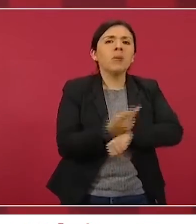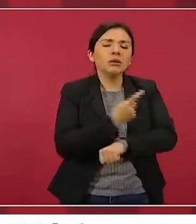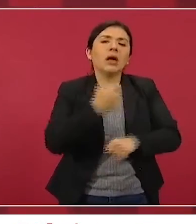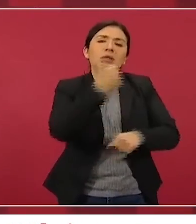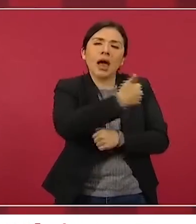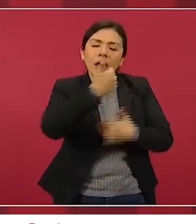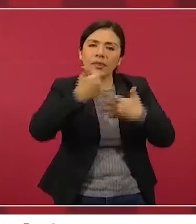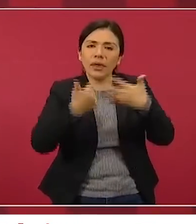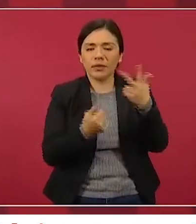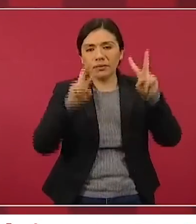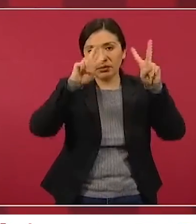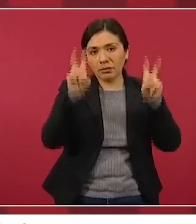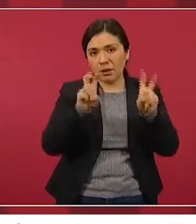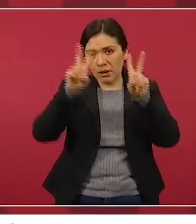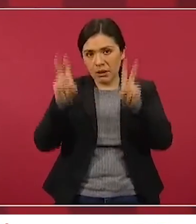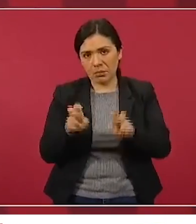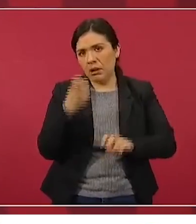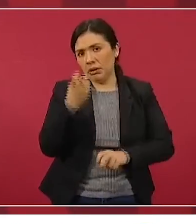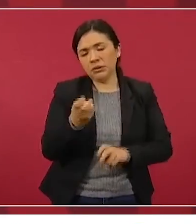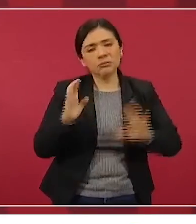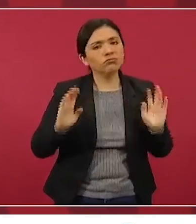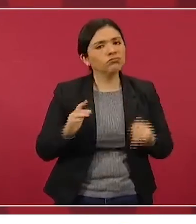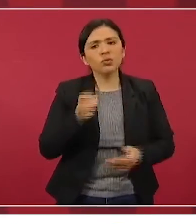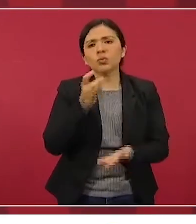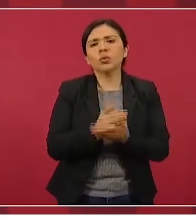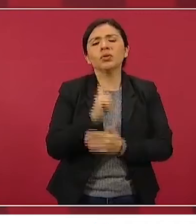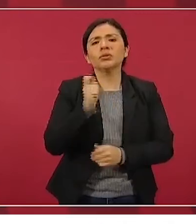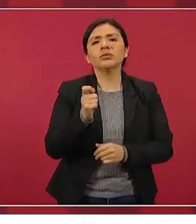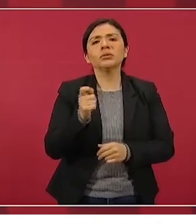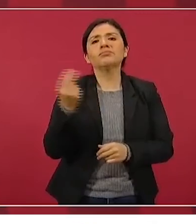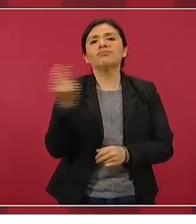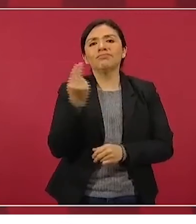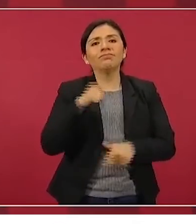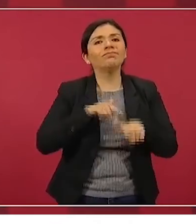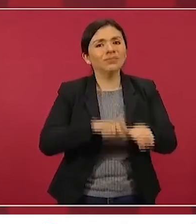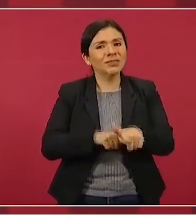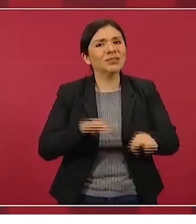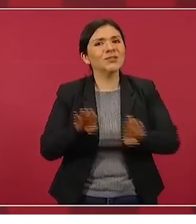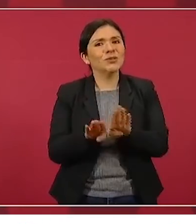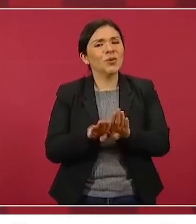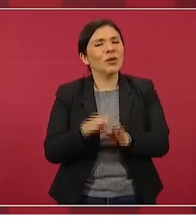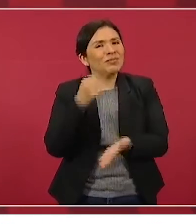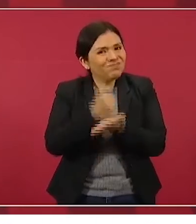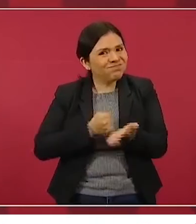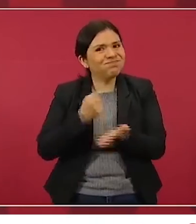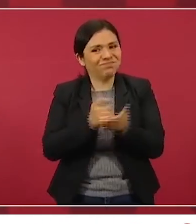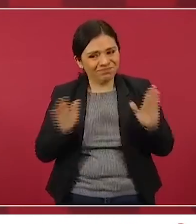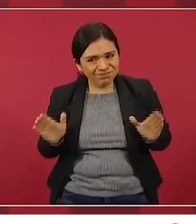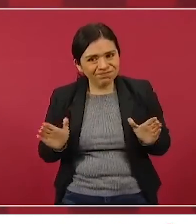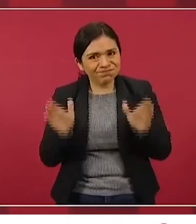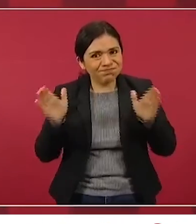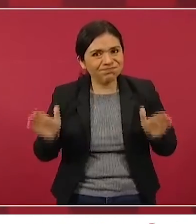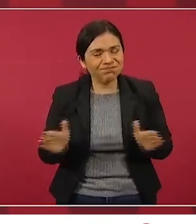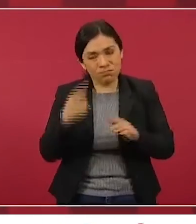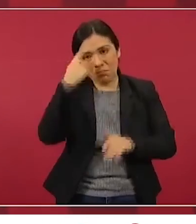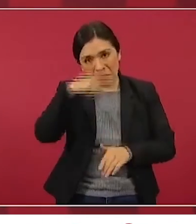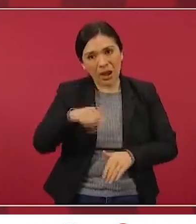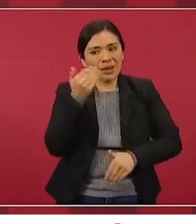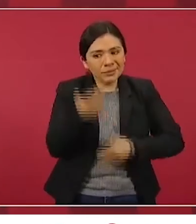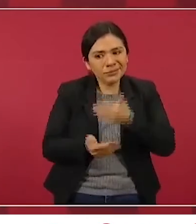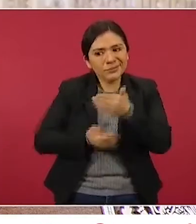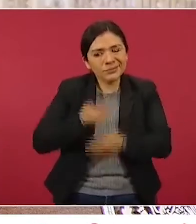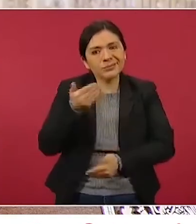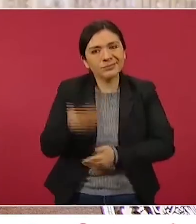Es cuestión de seguir empujando al elefante, que camine,